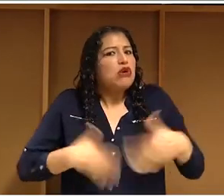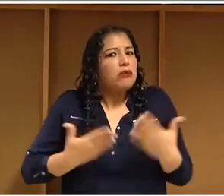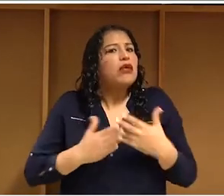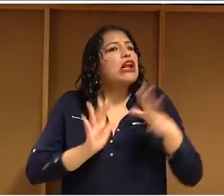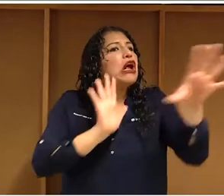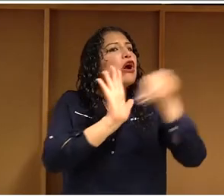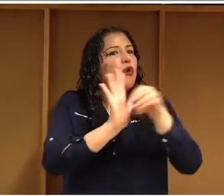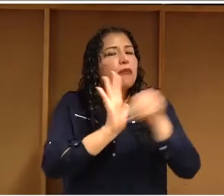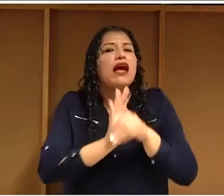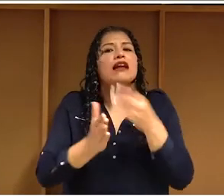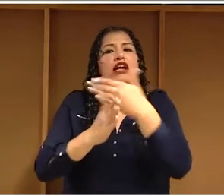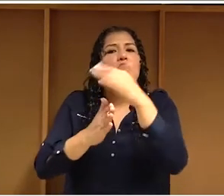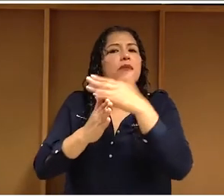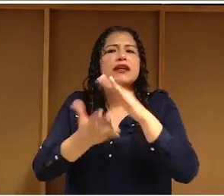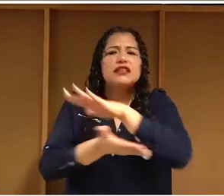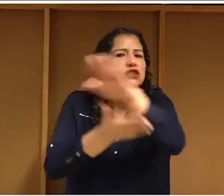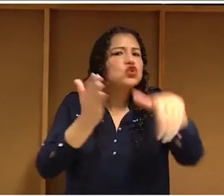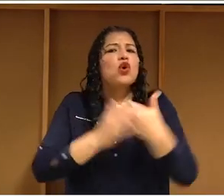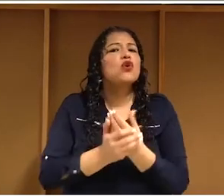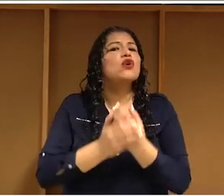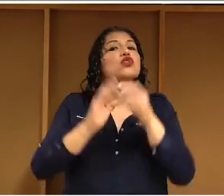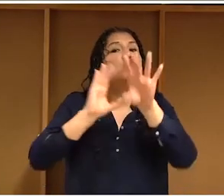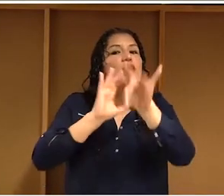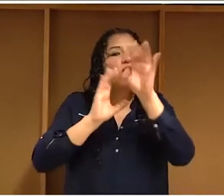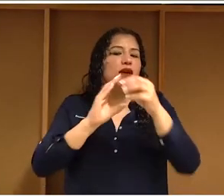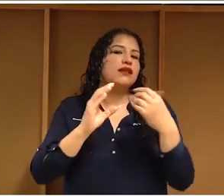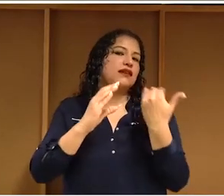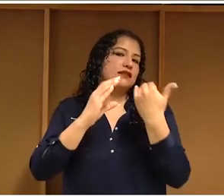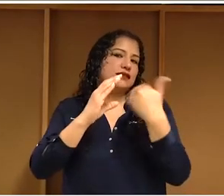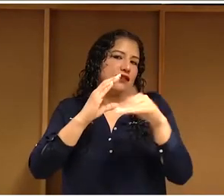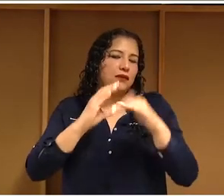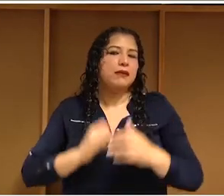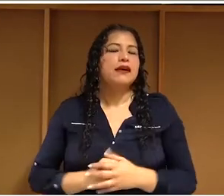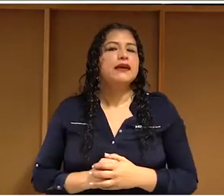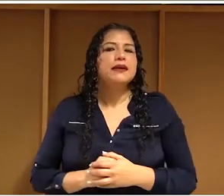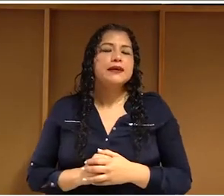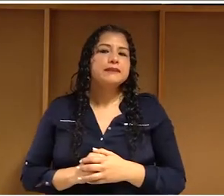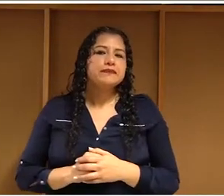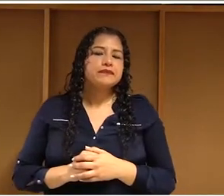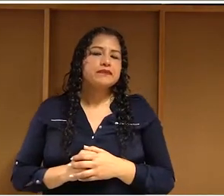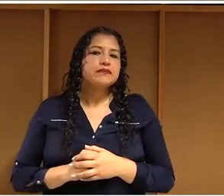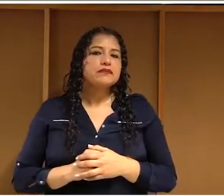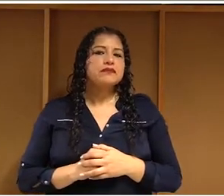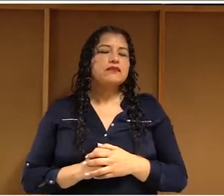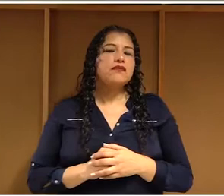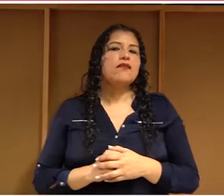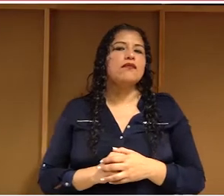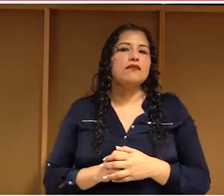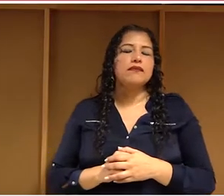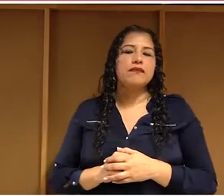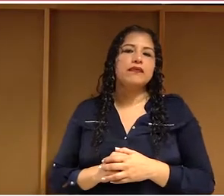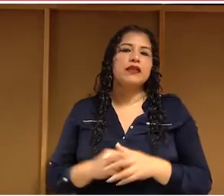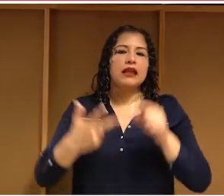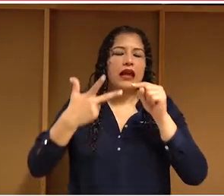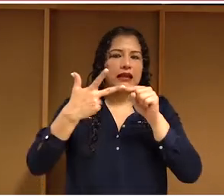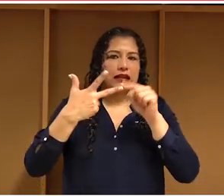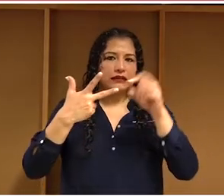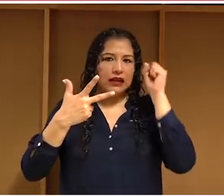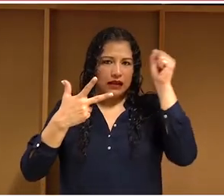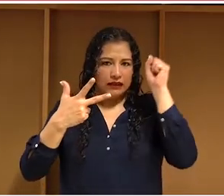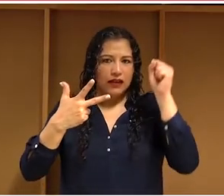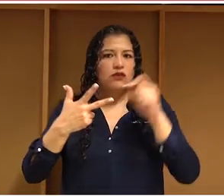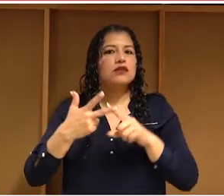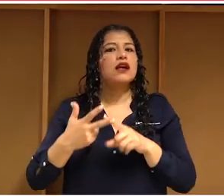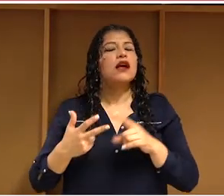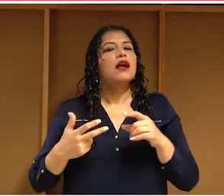ley no podría nunca impedirnos el tercer derecho que les quería comentar es el derecho